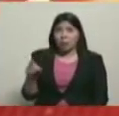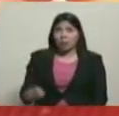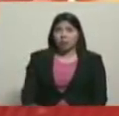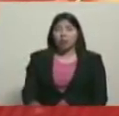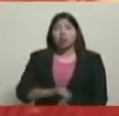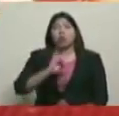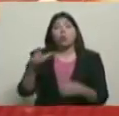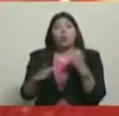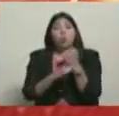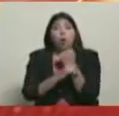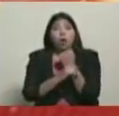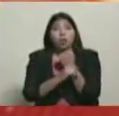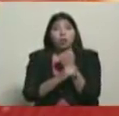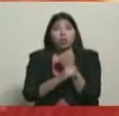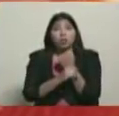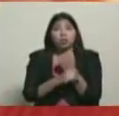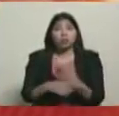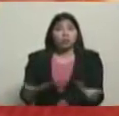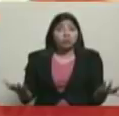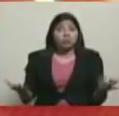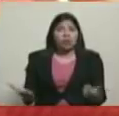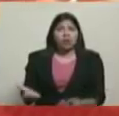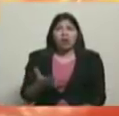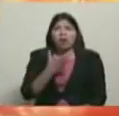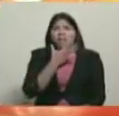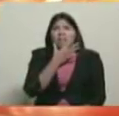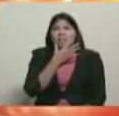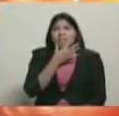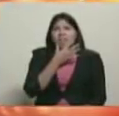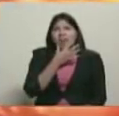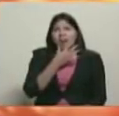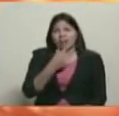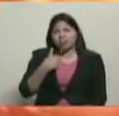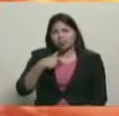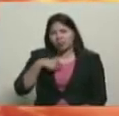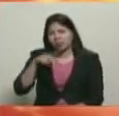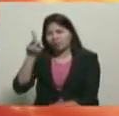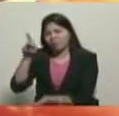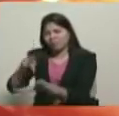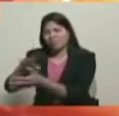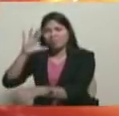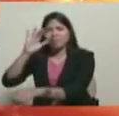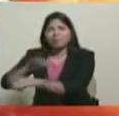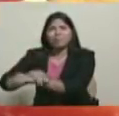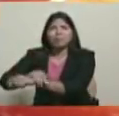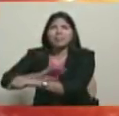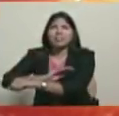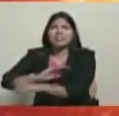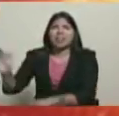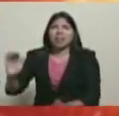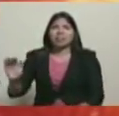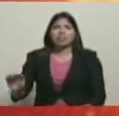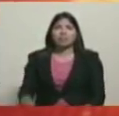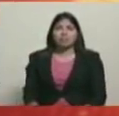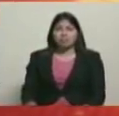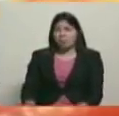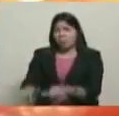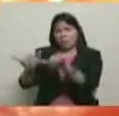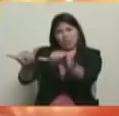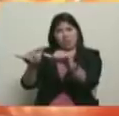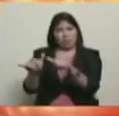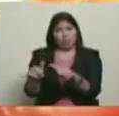Guaidó nos la está poniendo más fácil de lo que nosotros queremos. Mucho más fácil. Ellos esperaban, otra vez el mismo cuento,